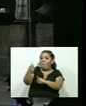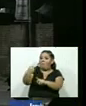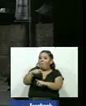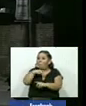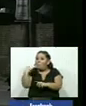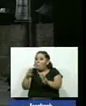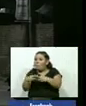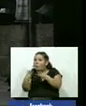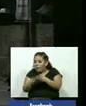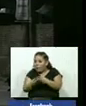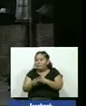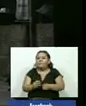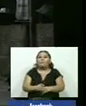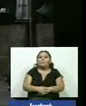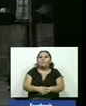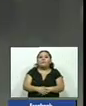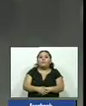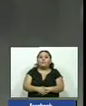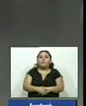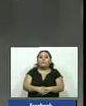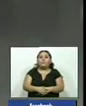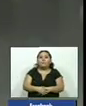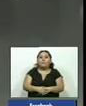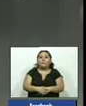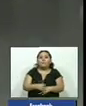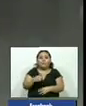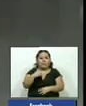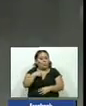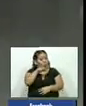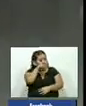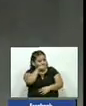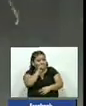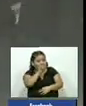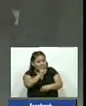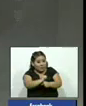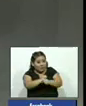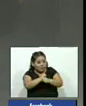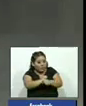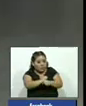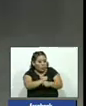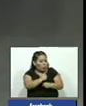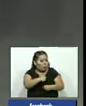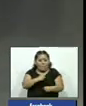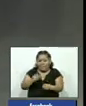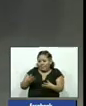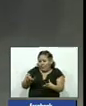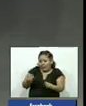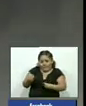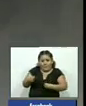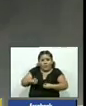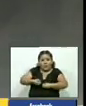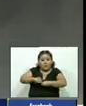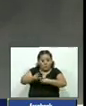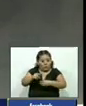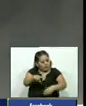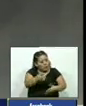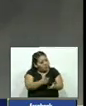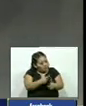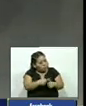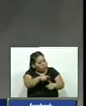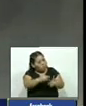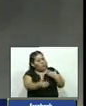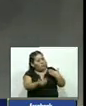incrementar la cifra de asesinatos Usted todavía reafirma no me da miedo decirlo queremos una